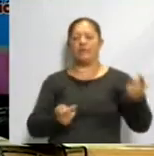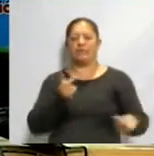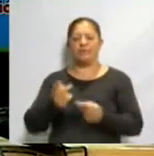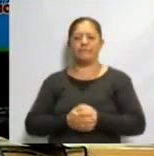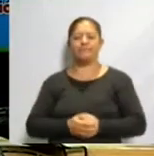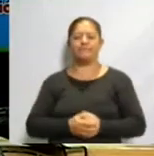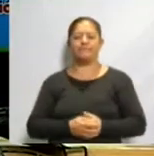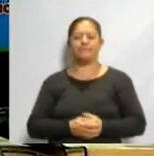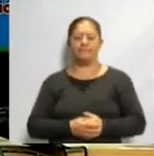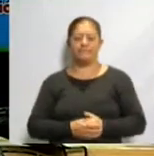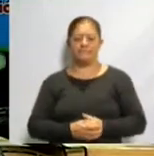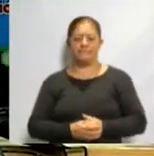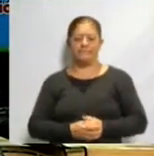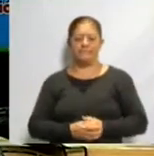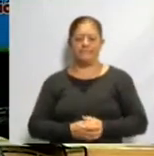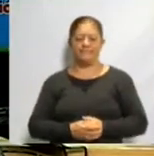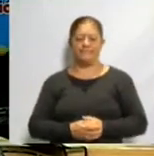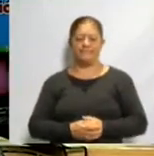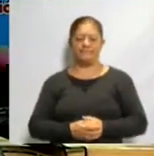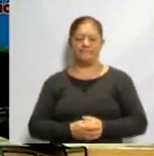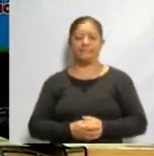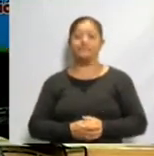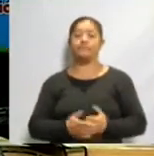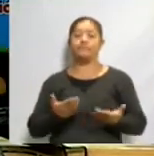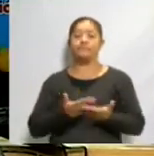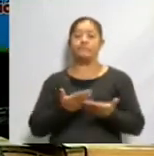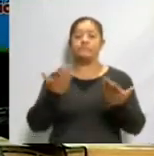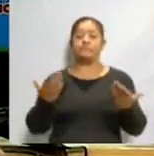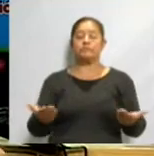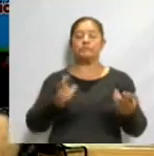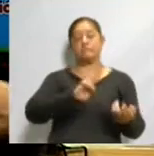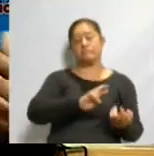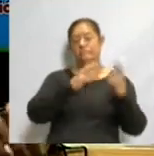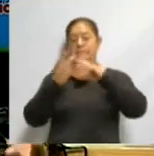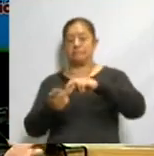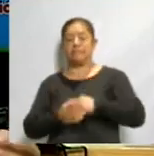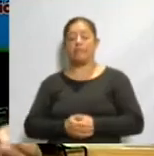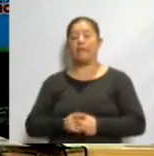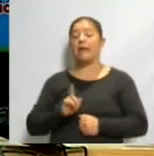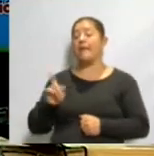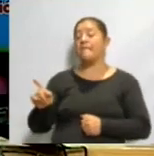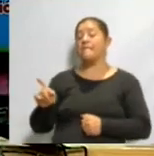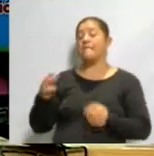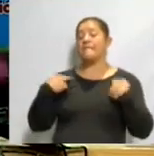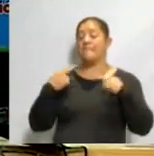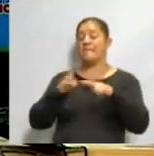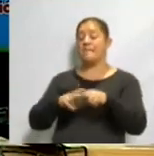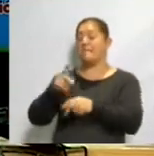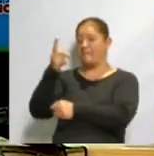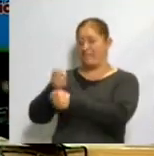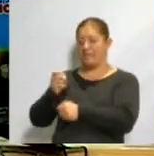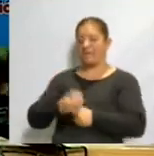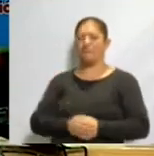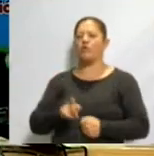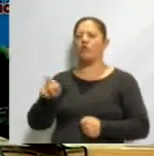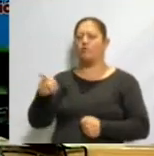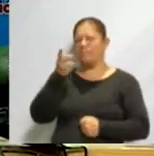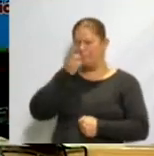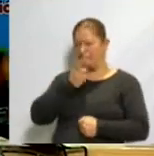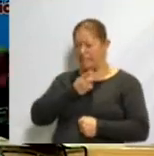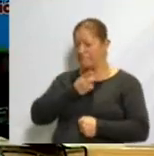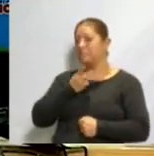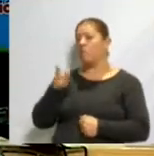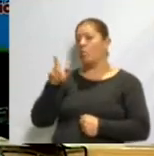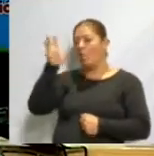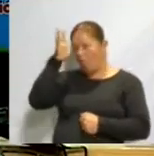Adelante. Vamos a invertir ahora el orden. Profesor Iván, me dirijo usted primero. Nos habló de un concepto muy